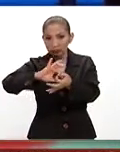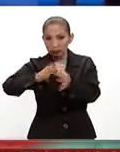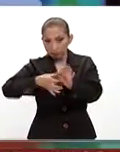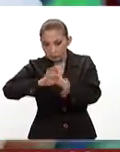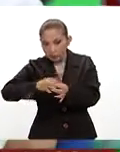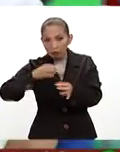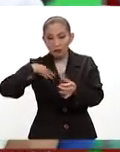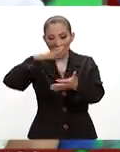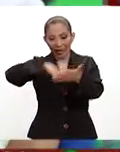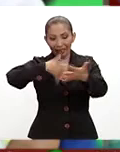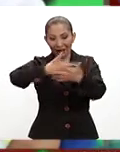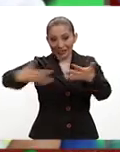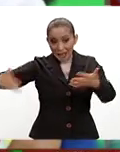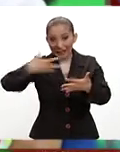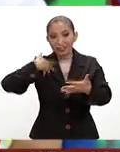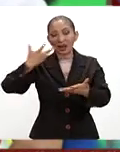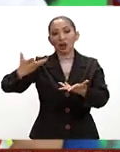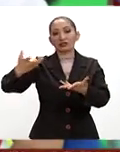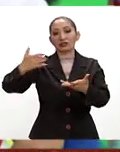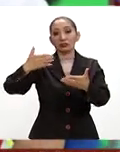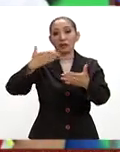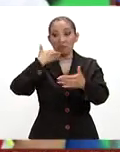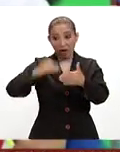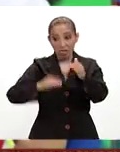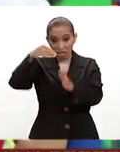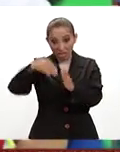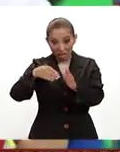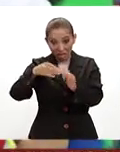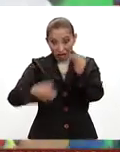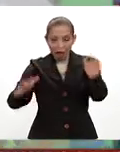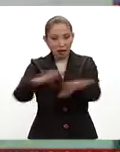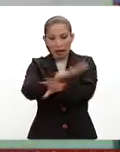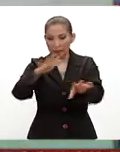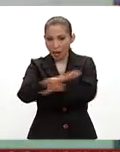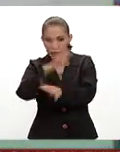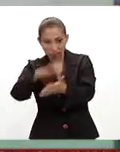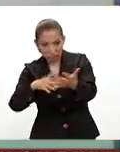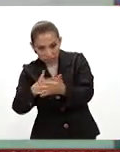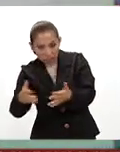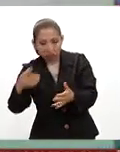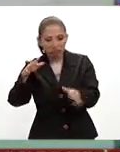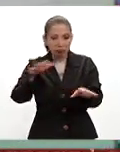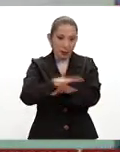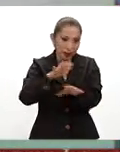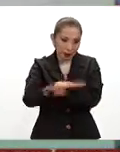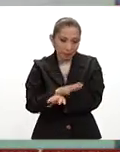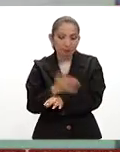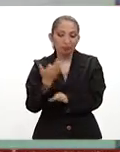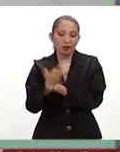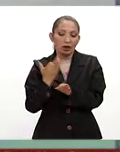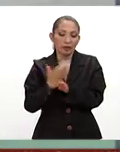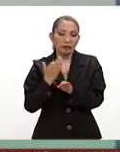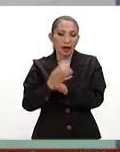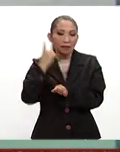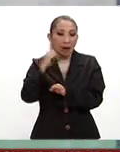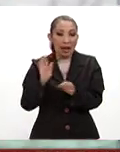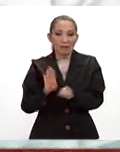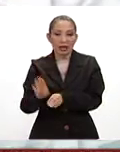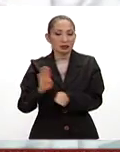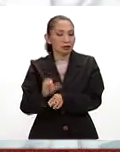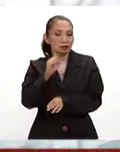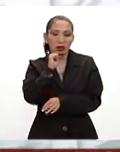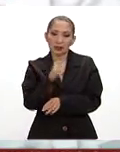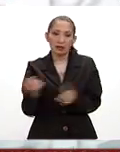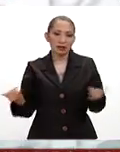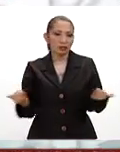competencias no son los mismos, no son estables, cambian edición tras edición, y en este caso para Río no fue la